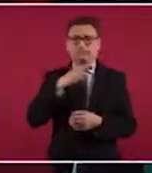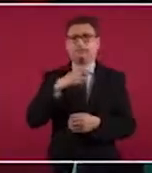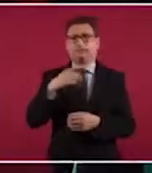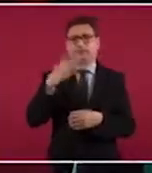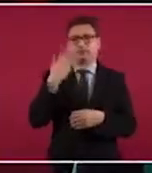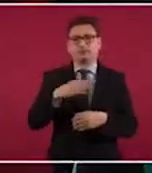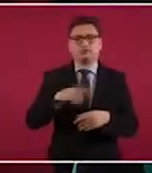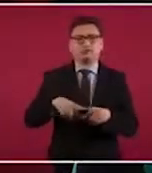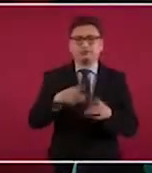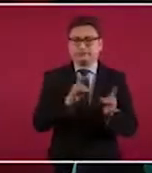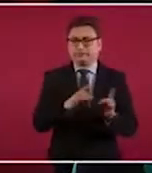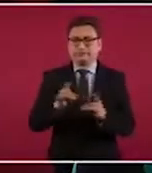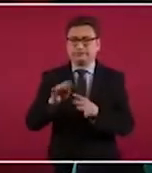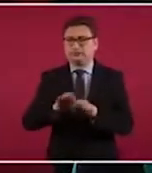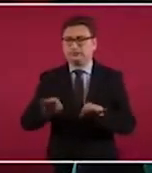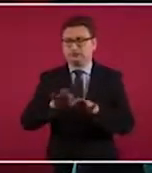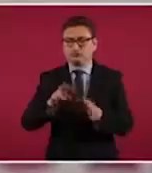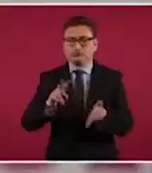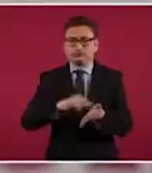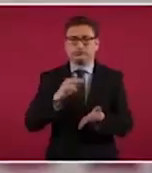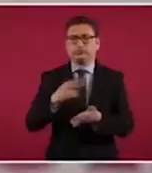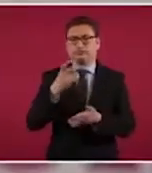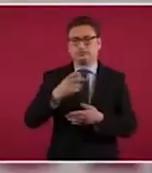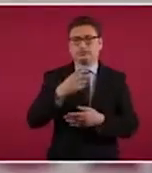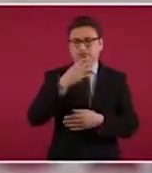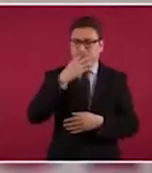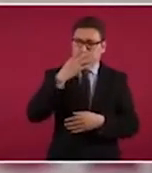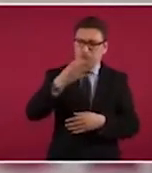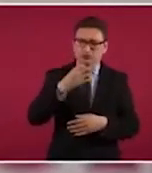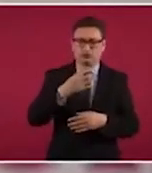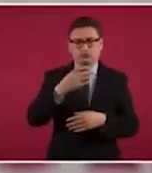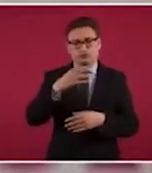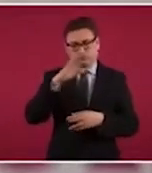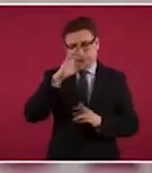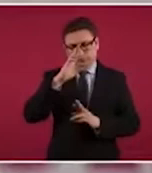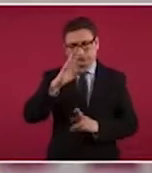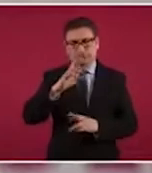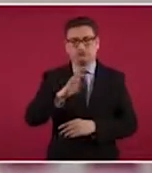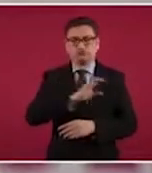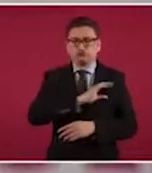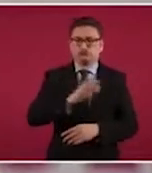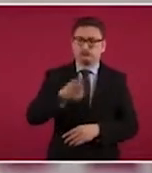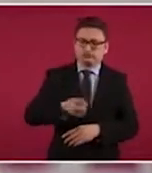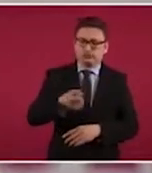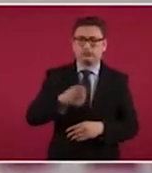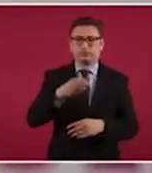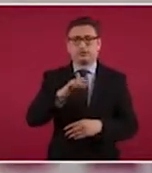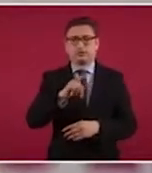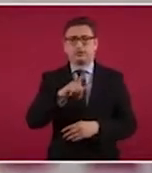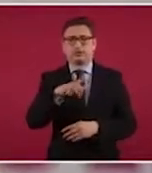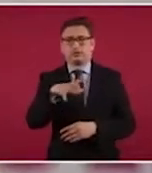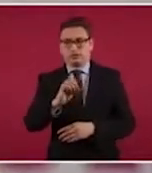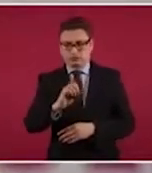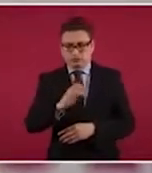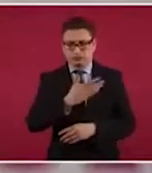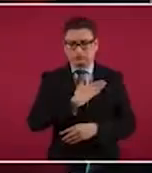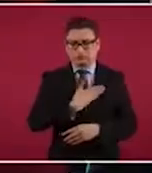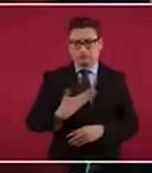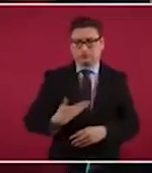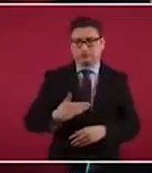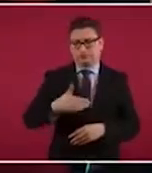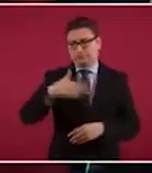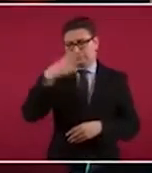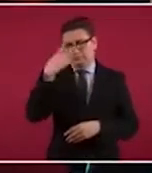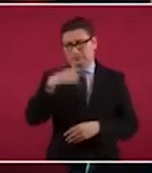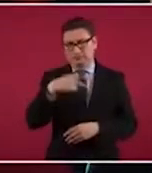importante suceso. Le envió un cordial y respetuoso saludo, firma Andrés Manuel López Obrador, presidente constitucional de los